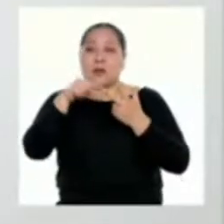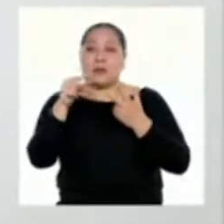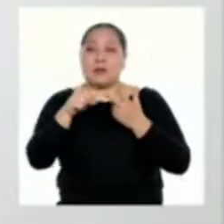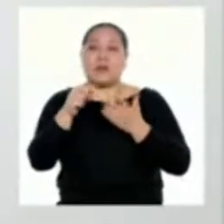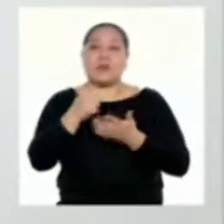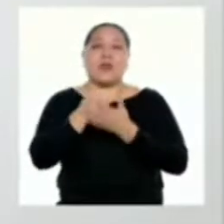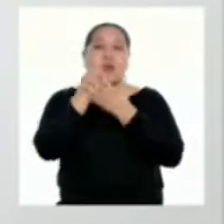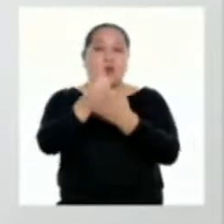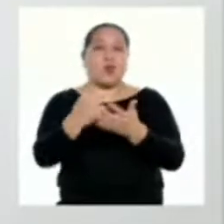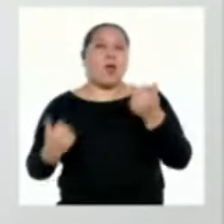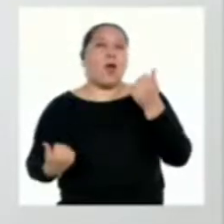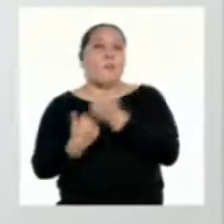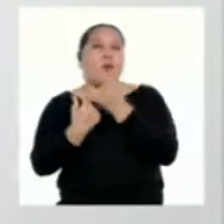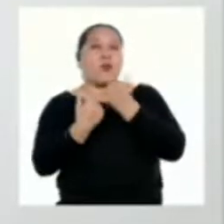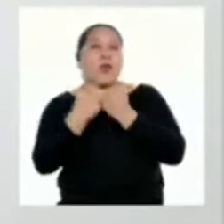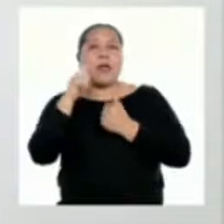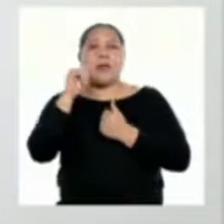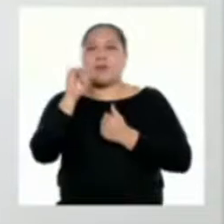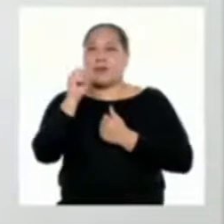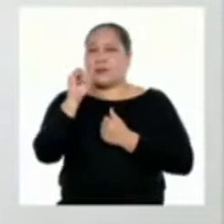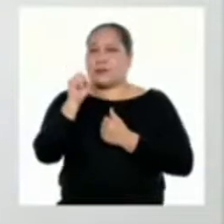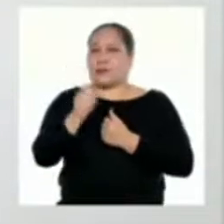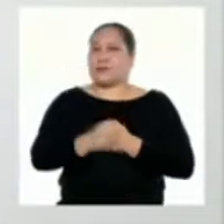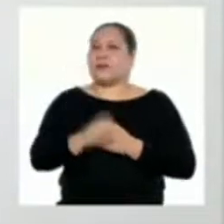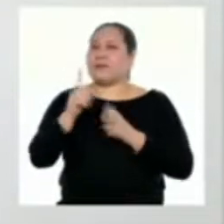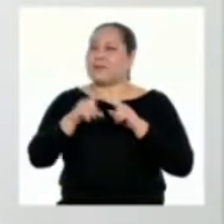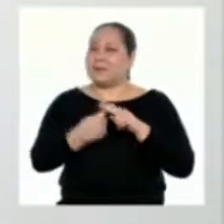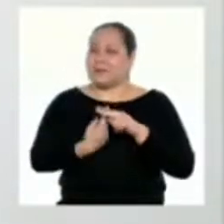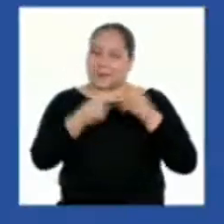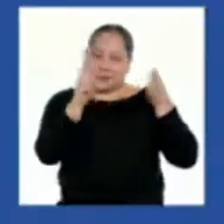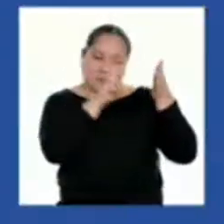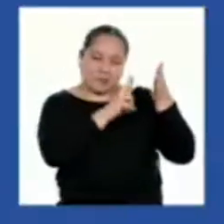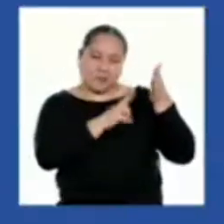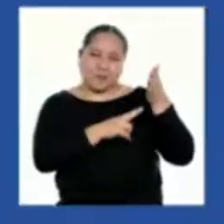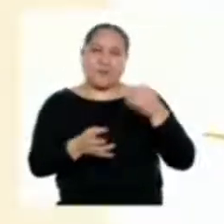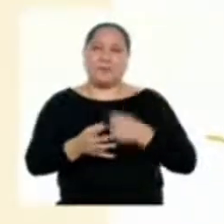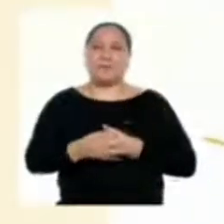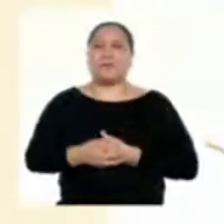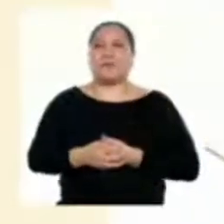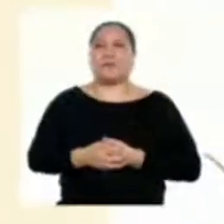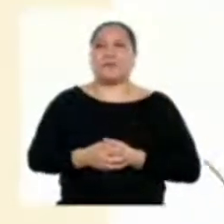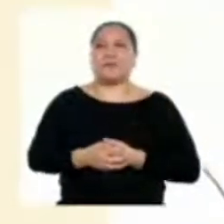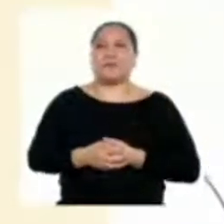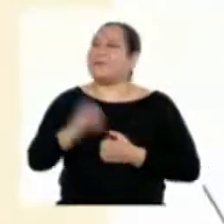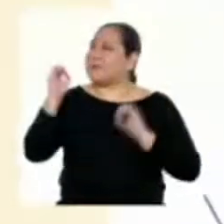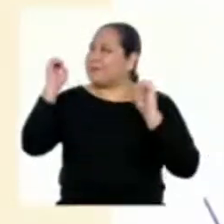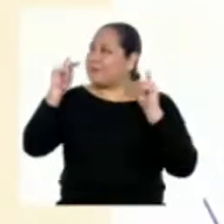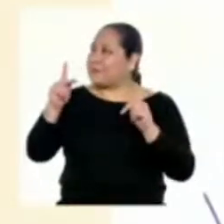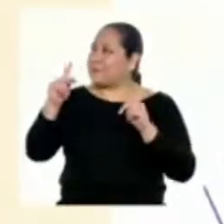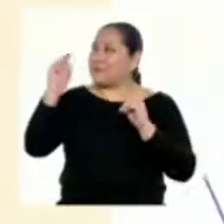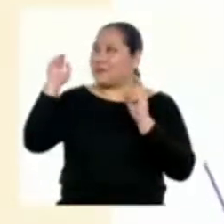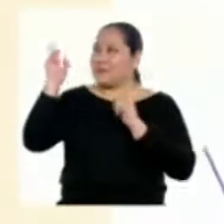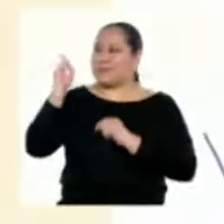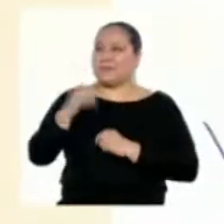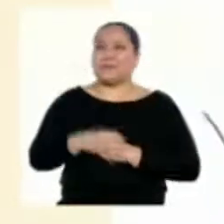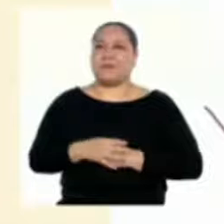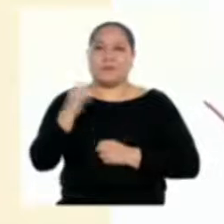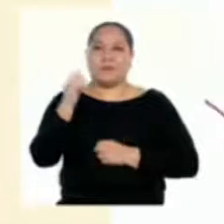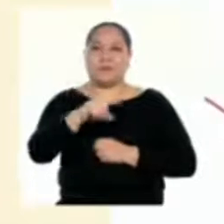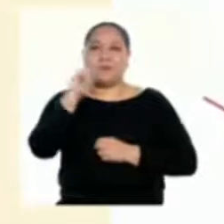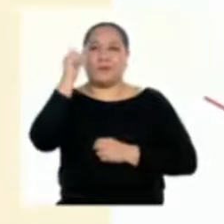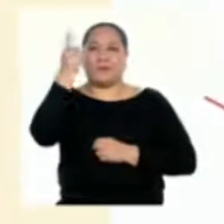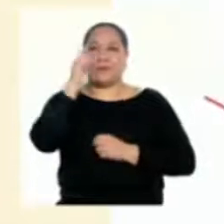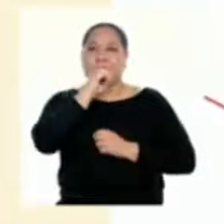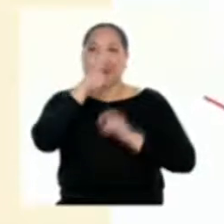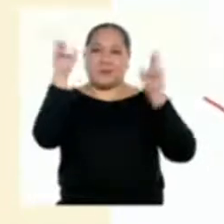reforzar la tesis. Empecemos con la lectura, entonces. De acuerdo, profesora. Este primer texto se